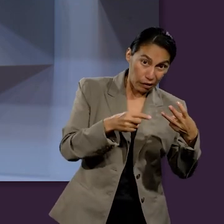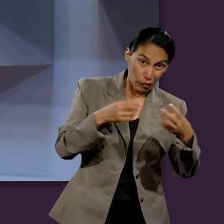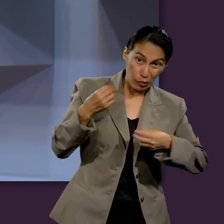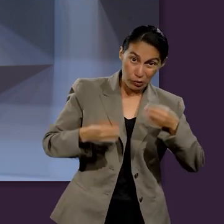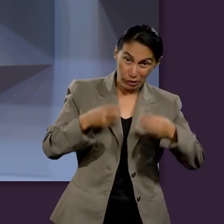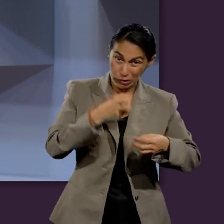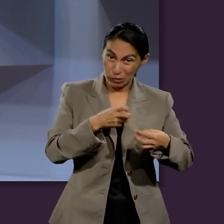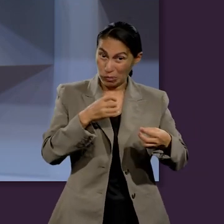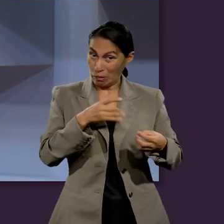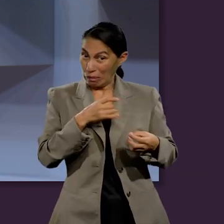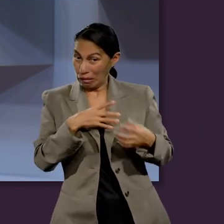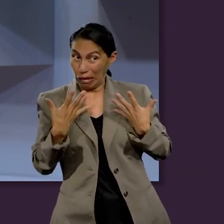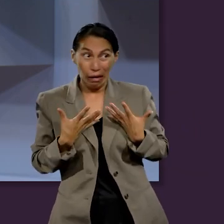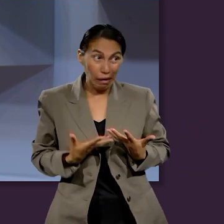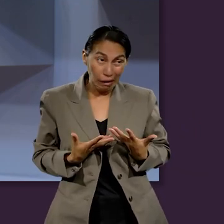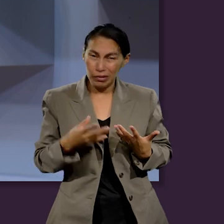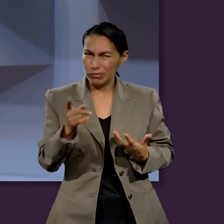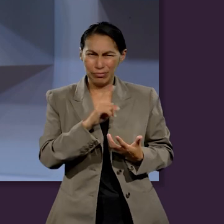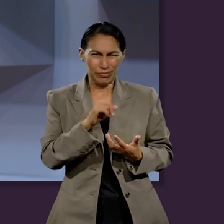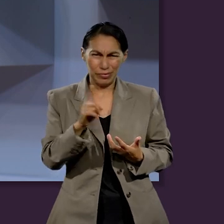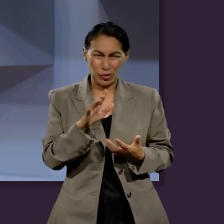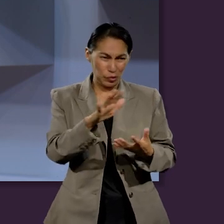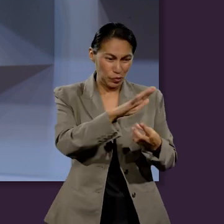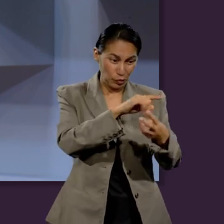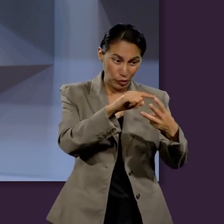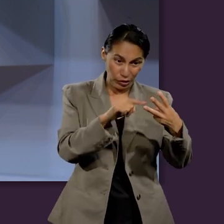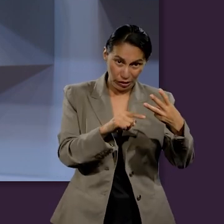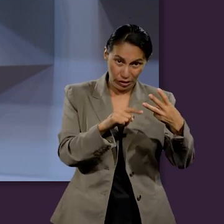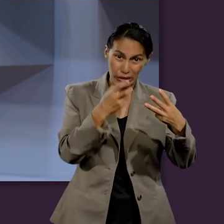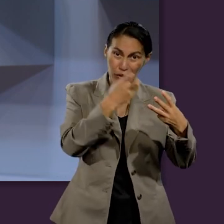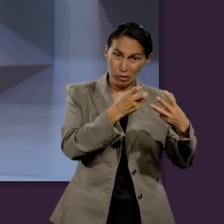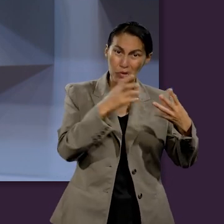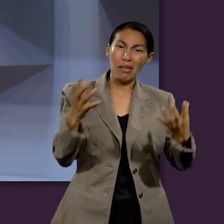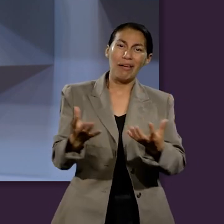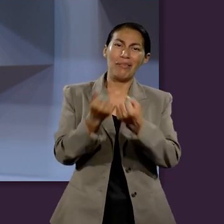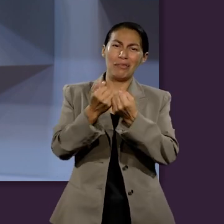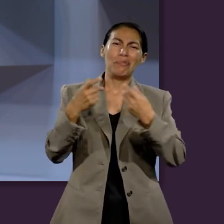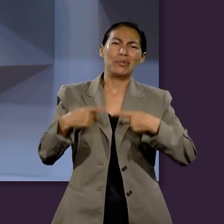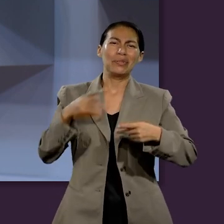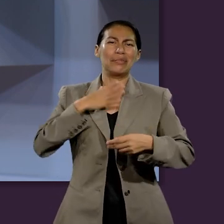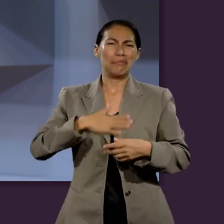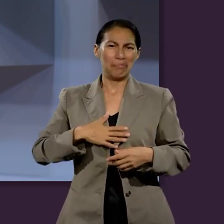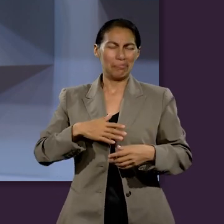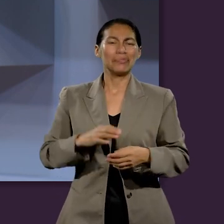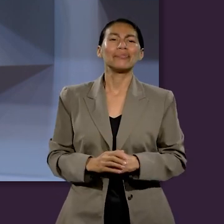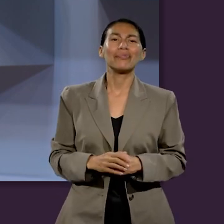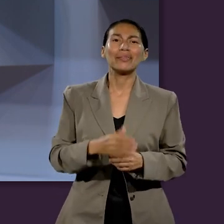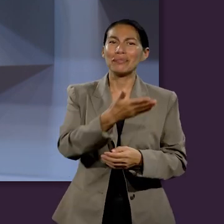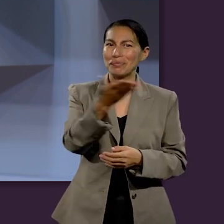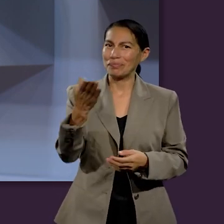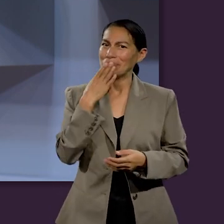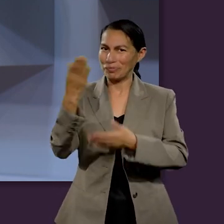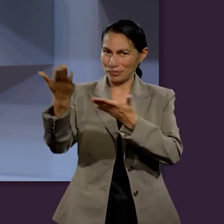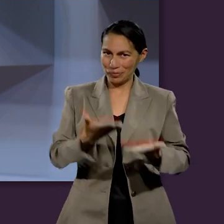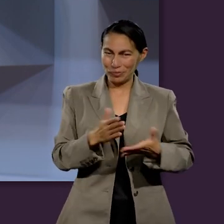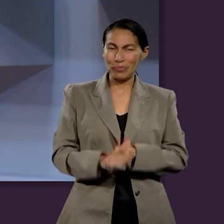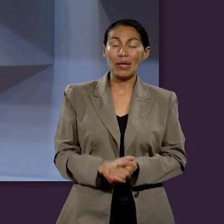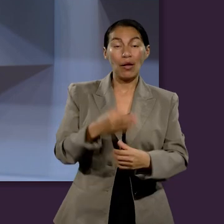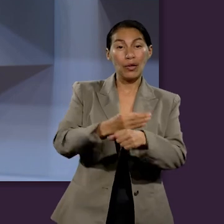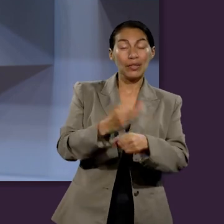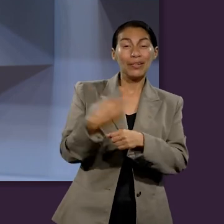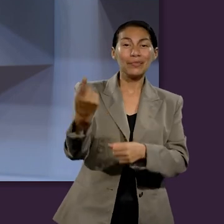temor, porque todos terminan en la salvación de los justos. Bienvenidos amigos, estamos en Escuela Sabática